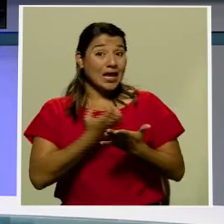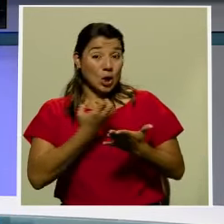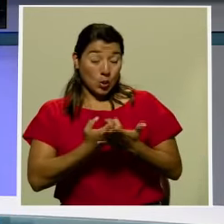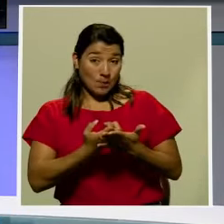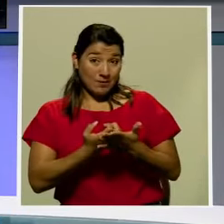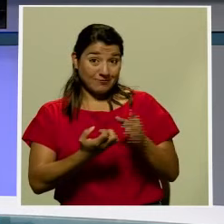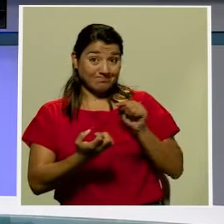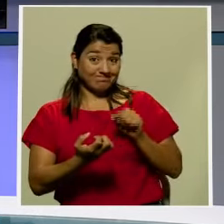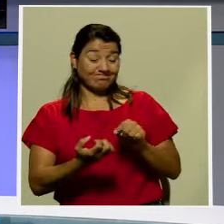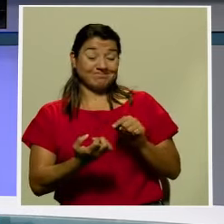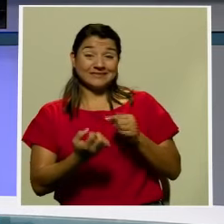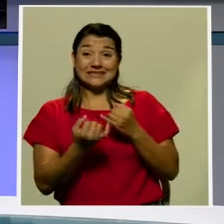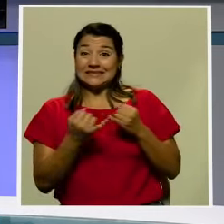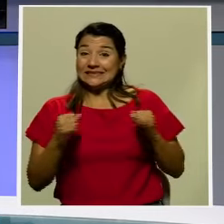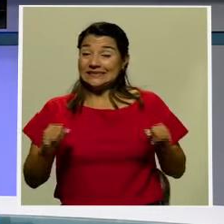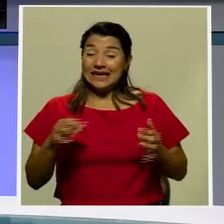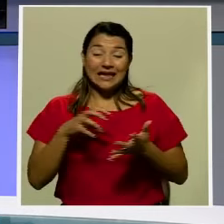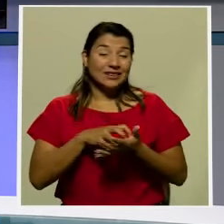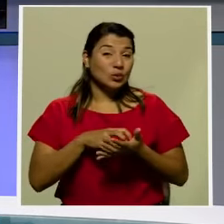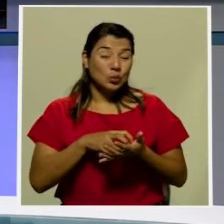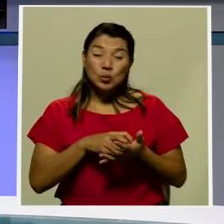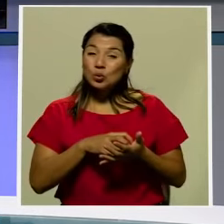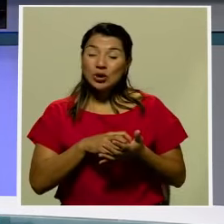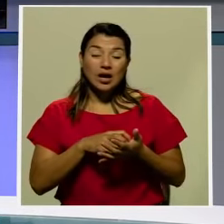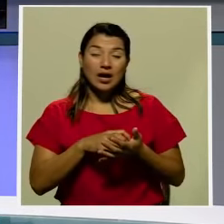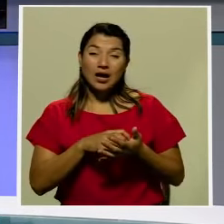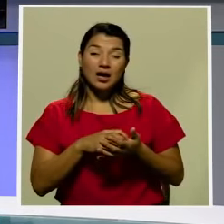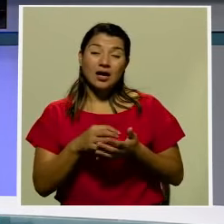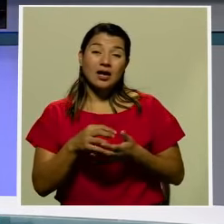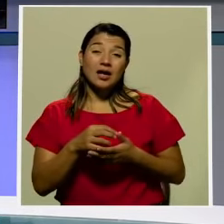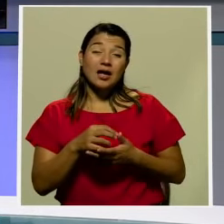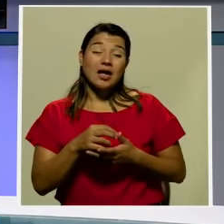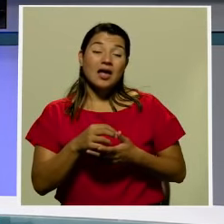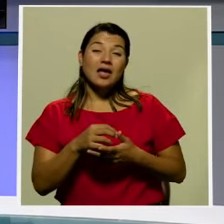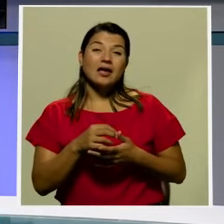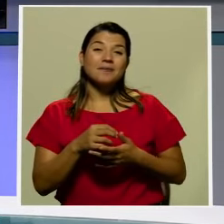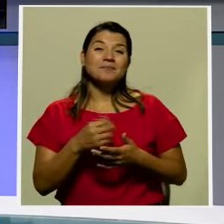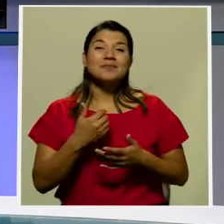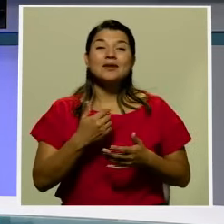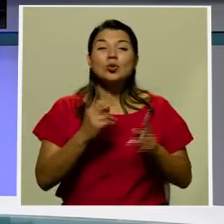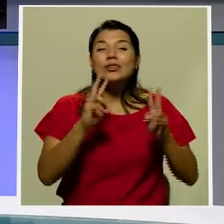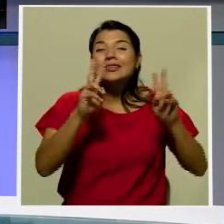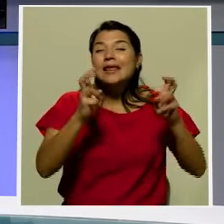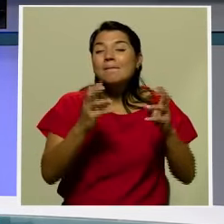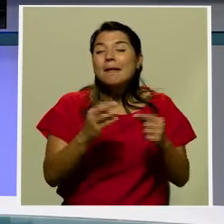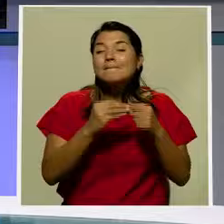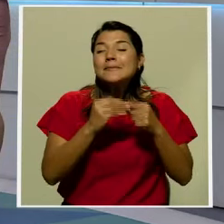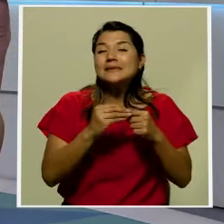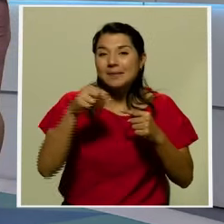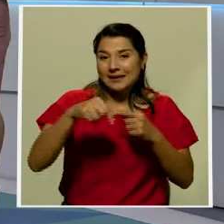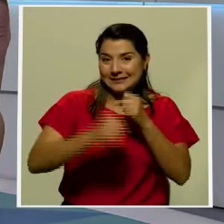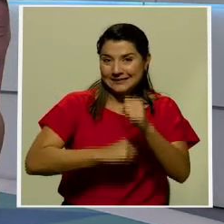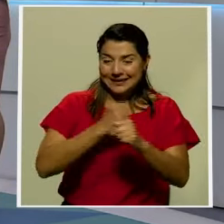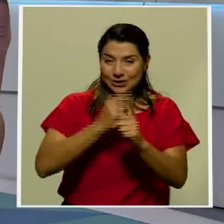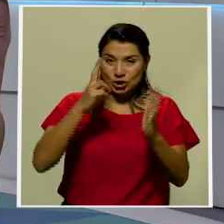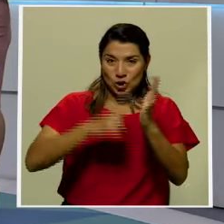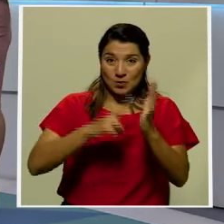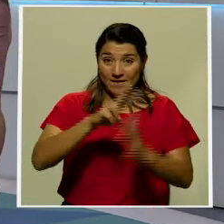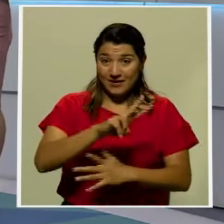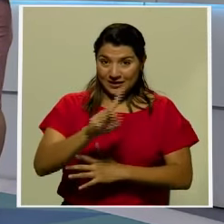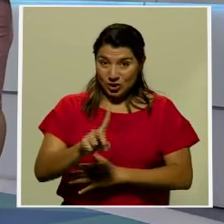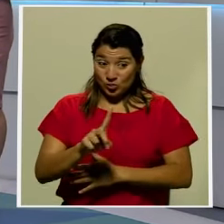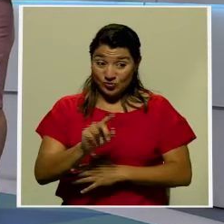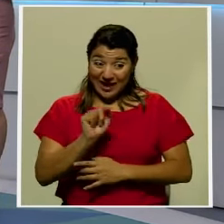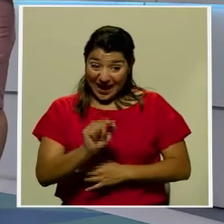Anita, sin dudas, uno de los protagonistas de este 2021. De ello